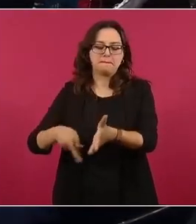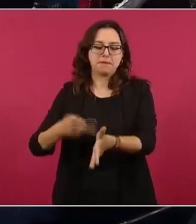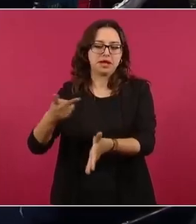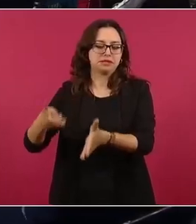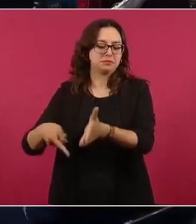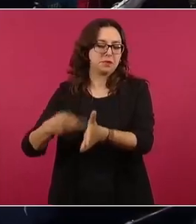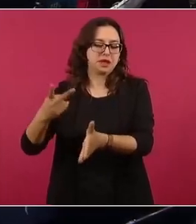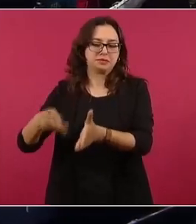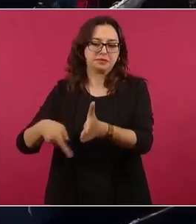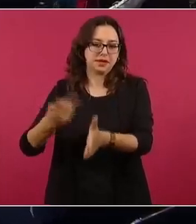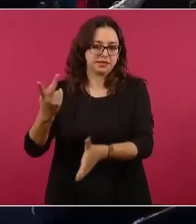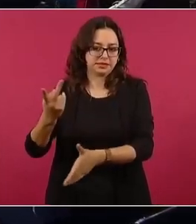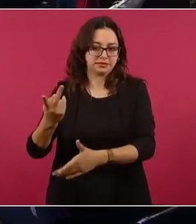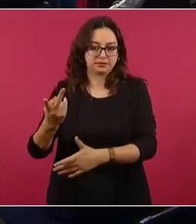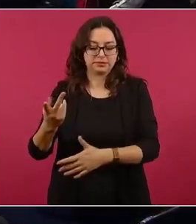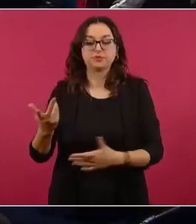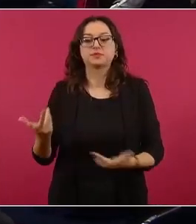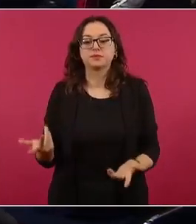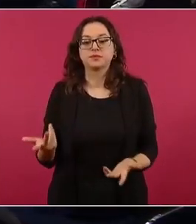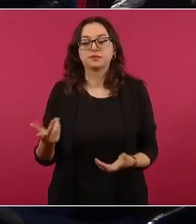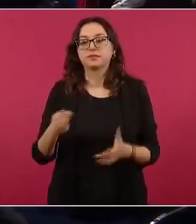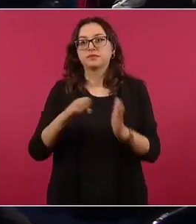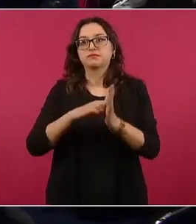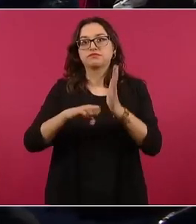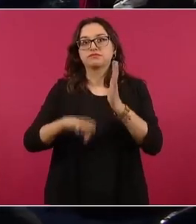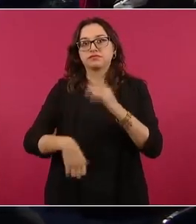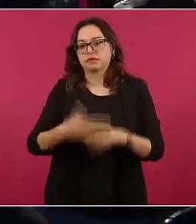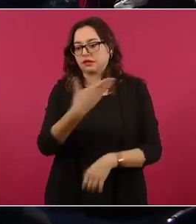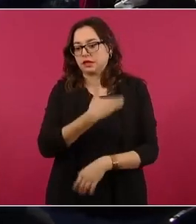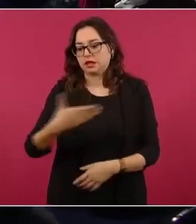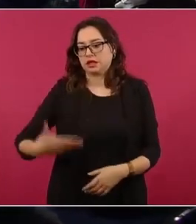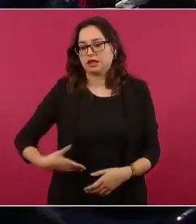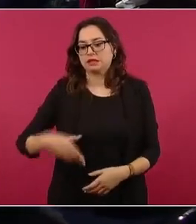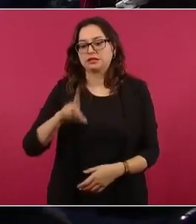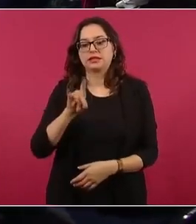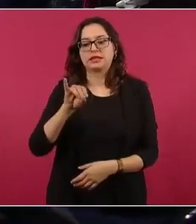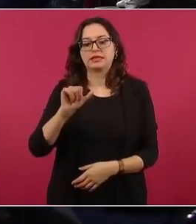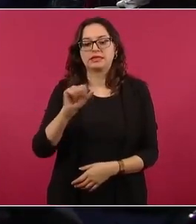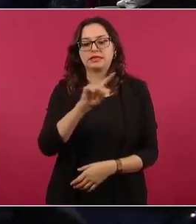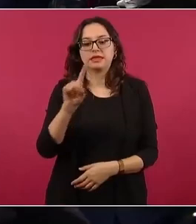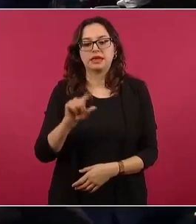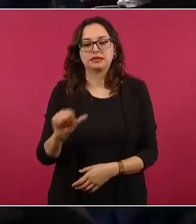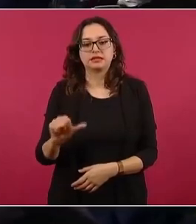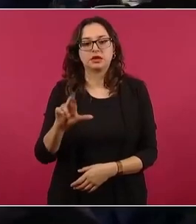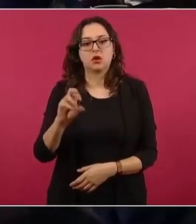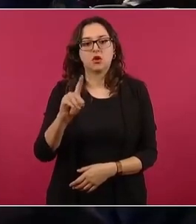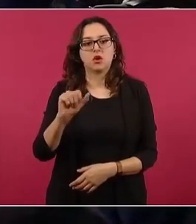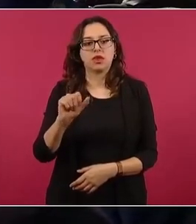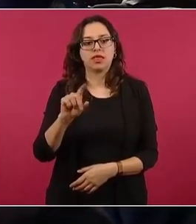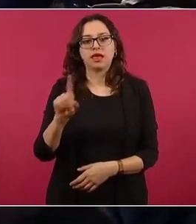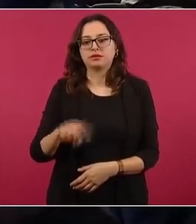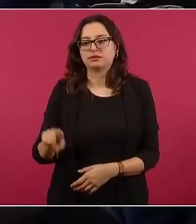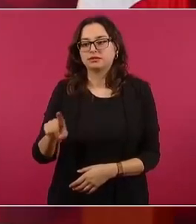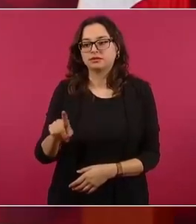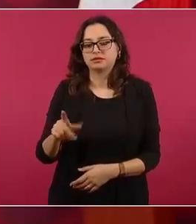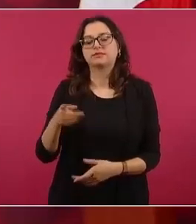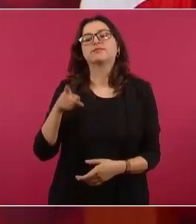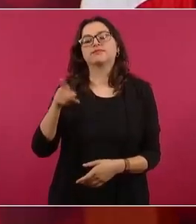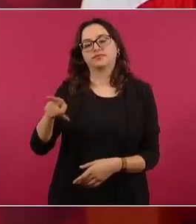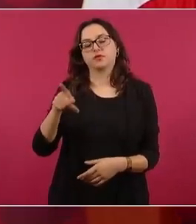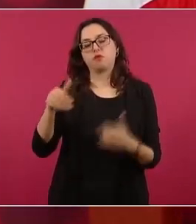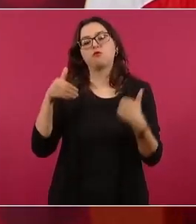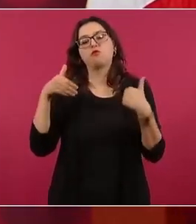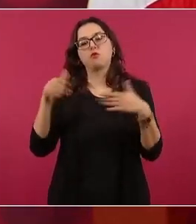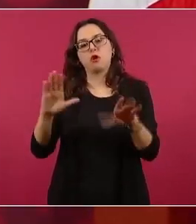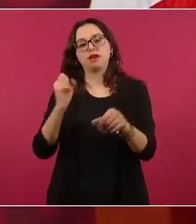de gobernación y ahí había hecho carrera, porque incluso antes había estado de oficial mayor de gobernación